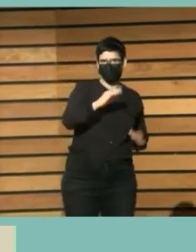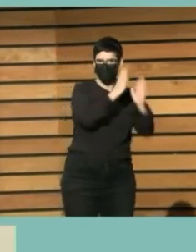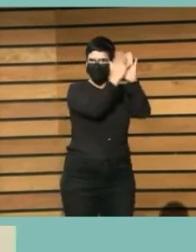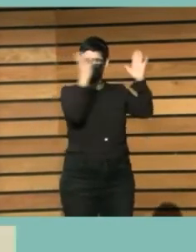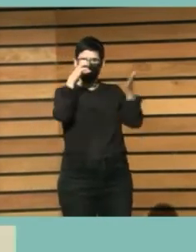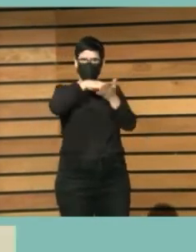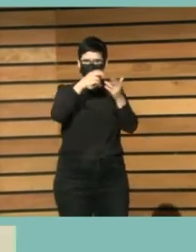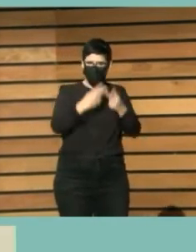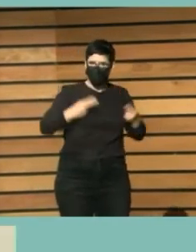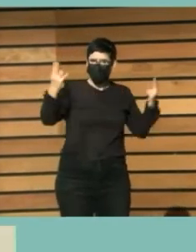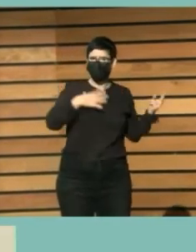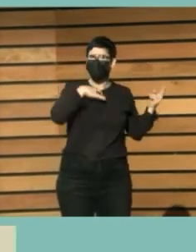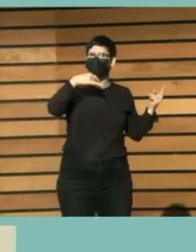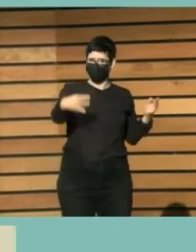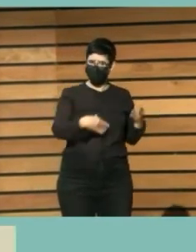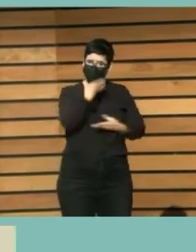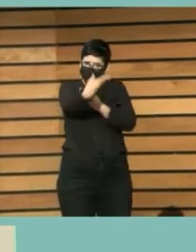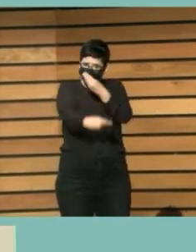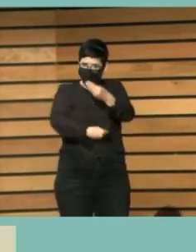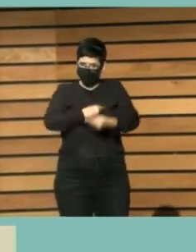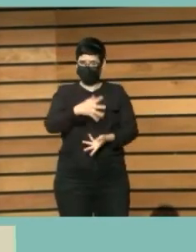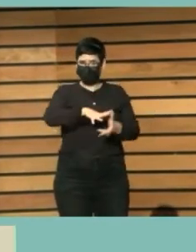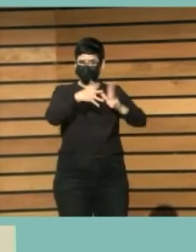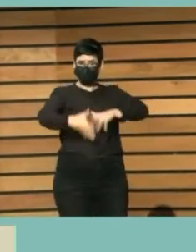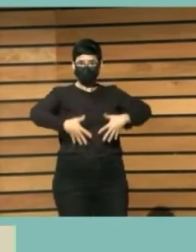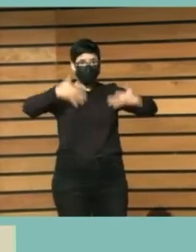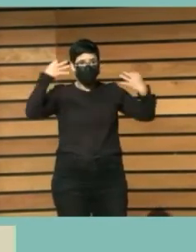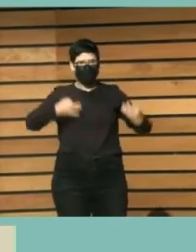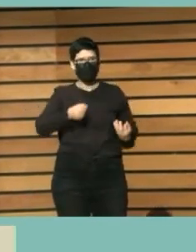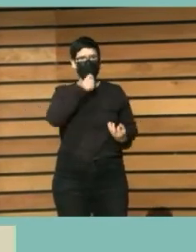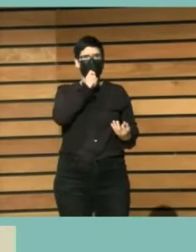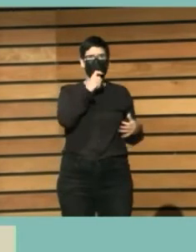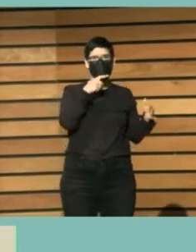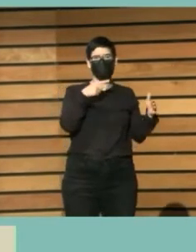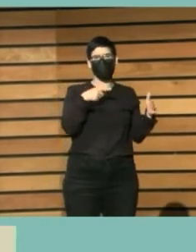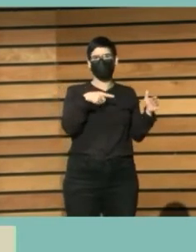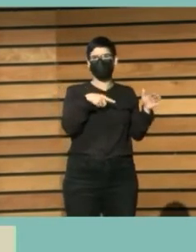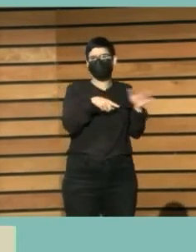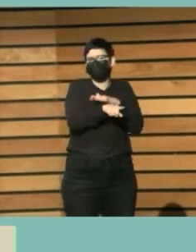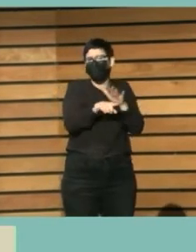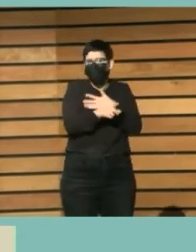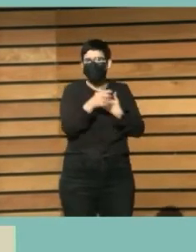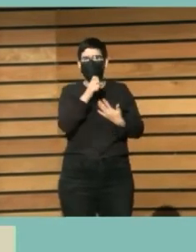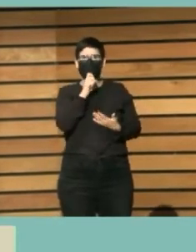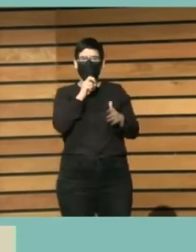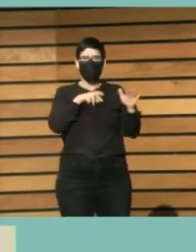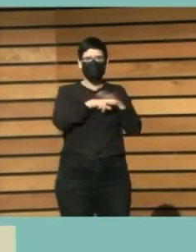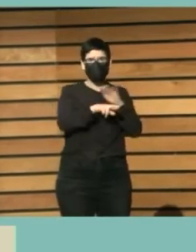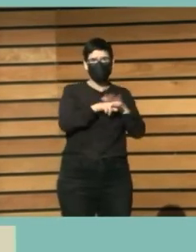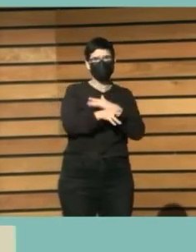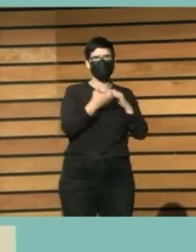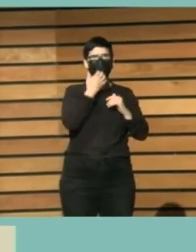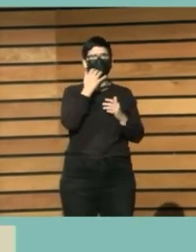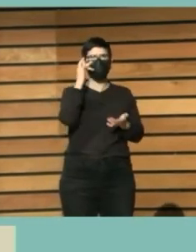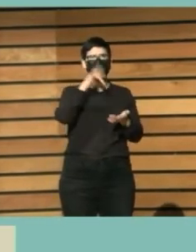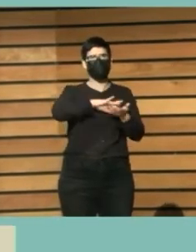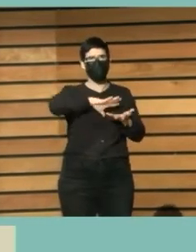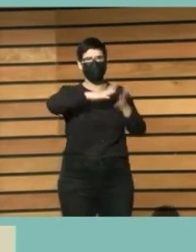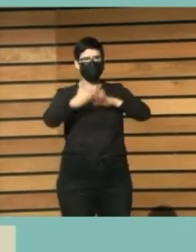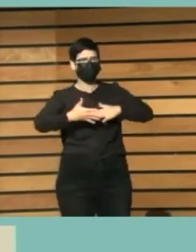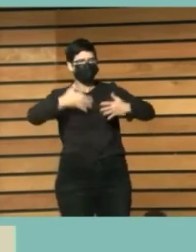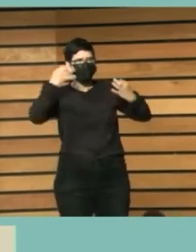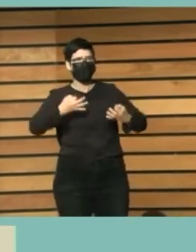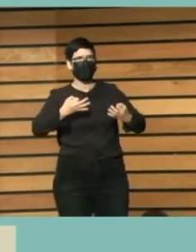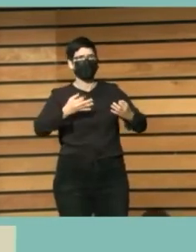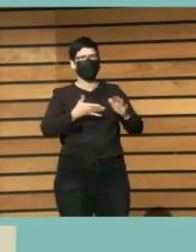Y qué medios tenemos, ¿no? Y si lo hacemos, estaremos modificando lo que es la biblioteca pública o no,